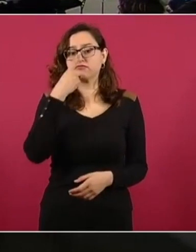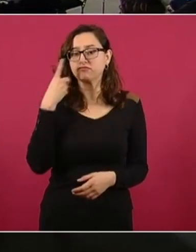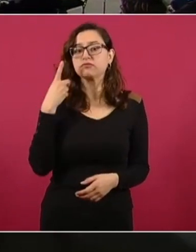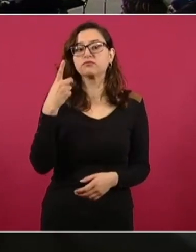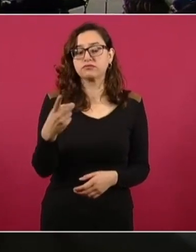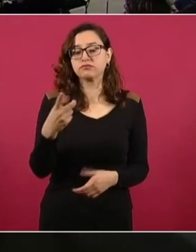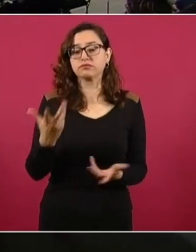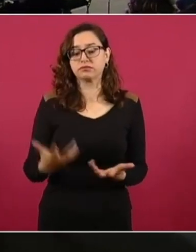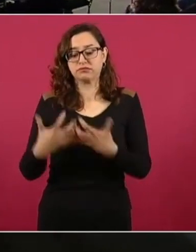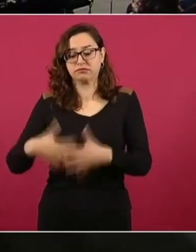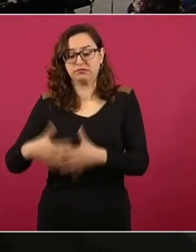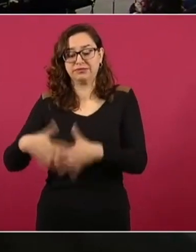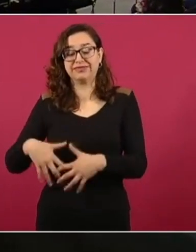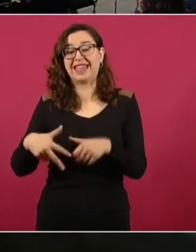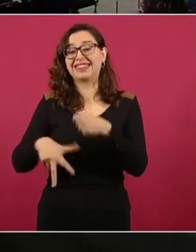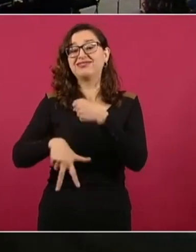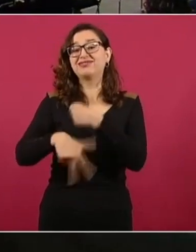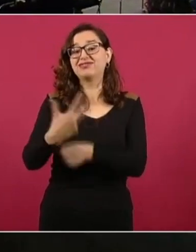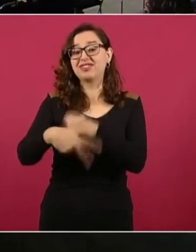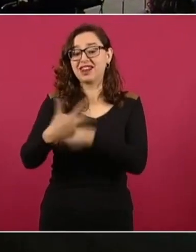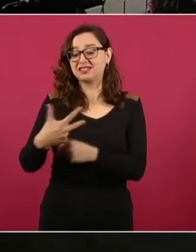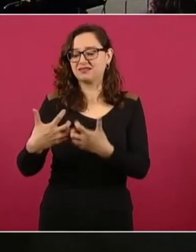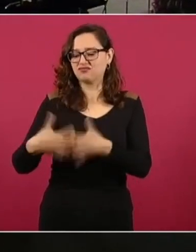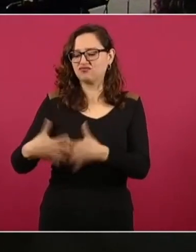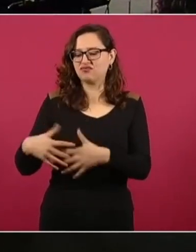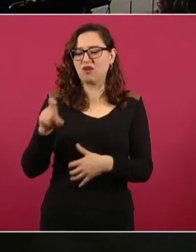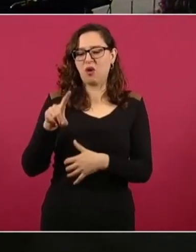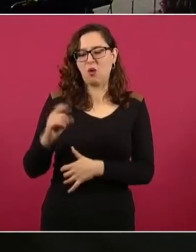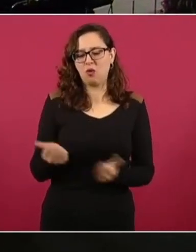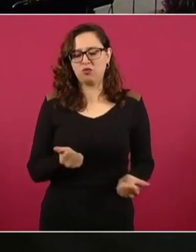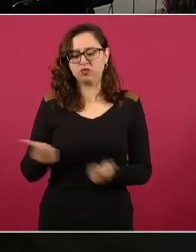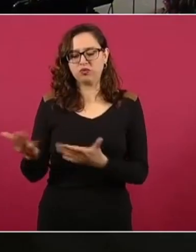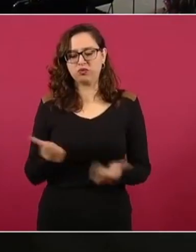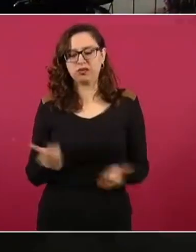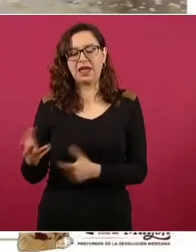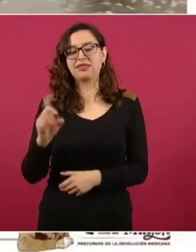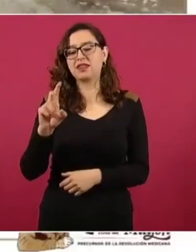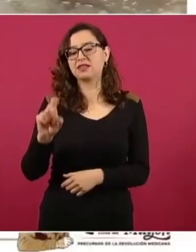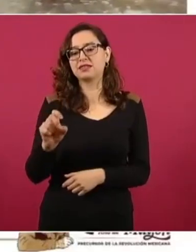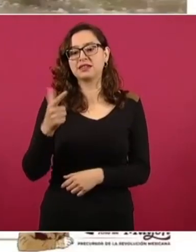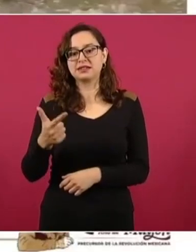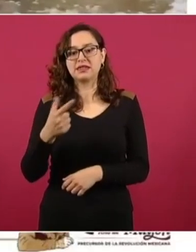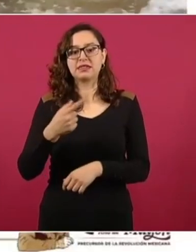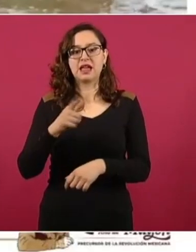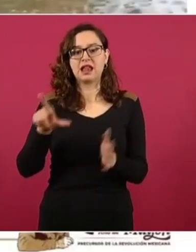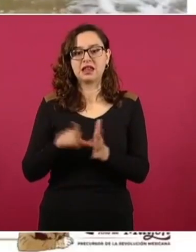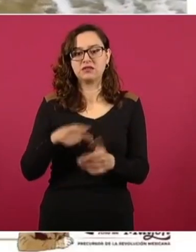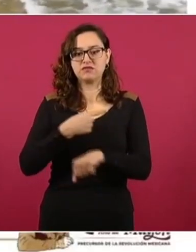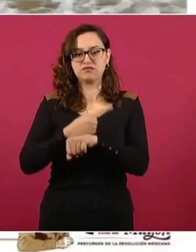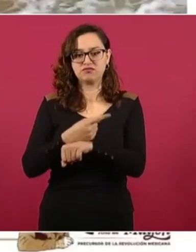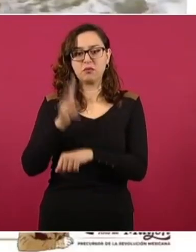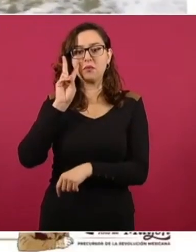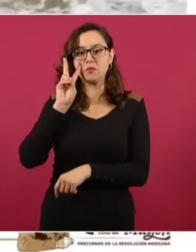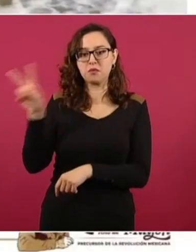bombeo de las 13 bombas instaladas es de 437 litros por segundo. El volumen estimado de